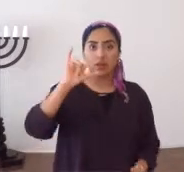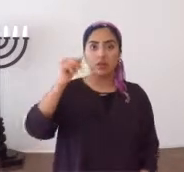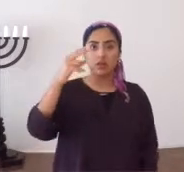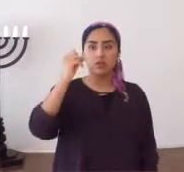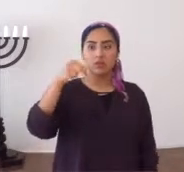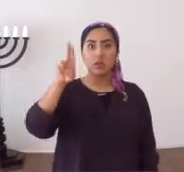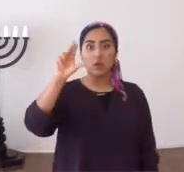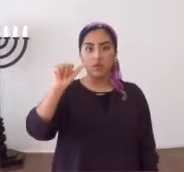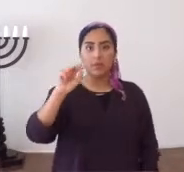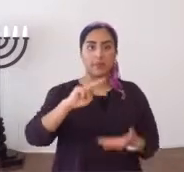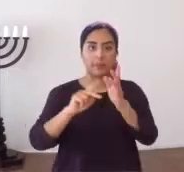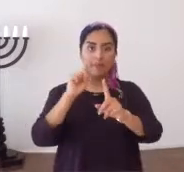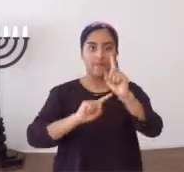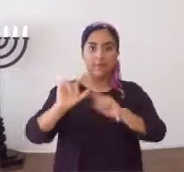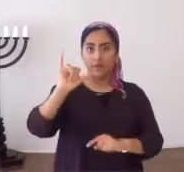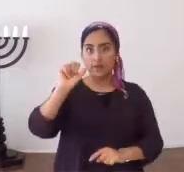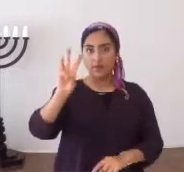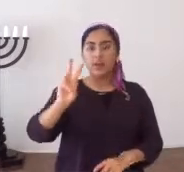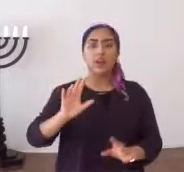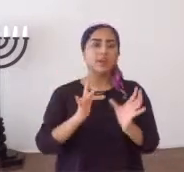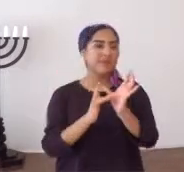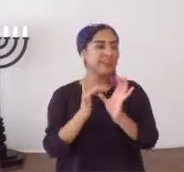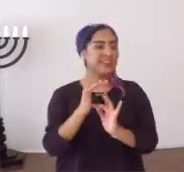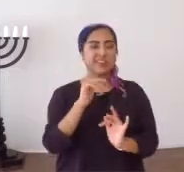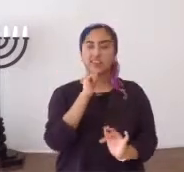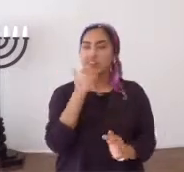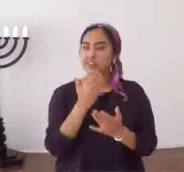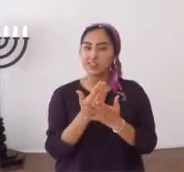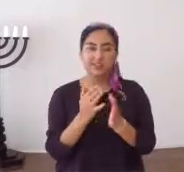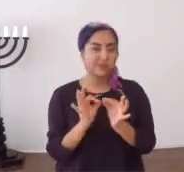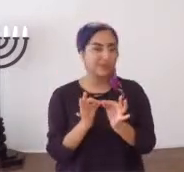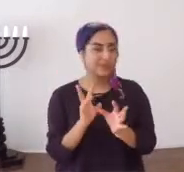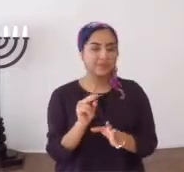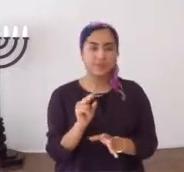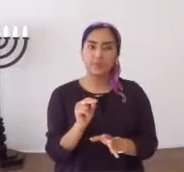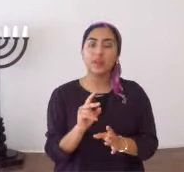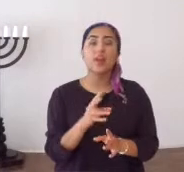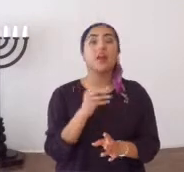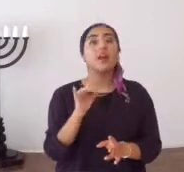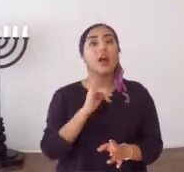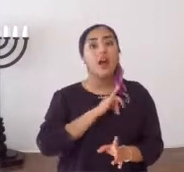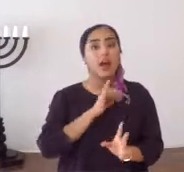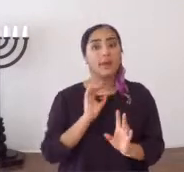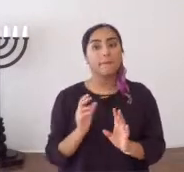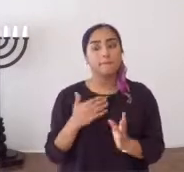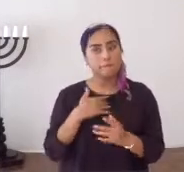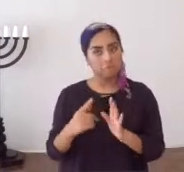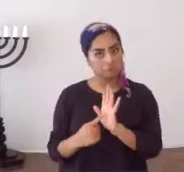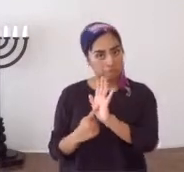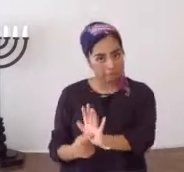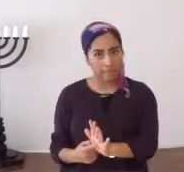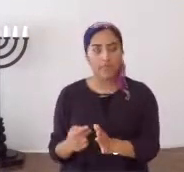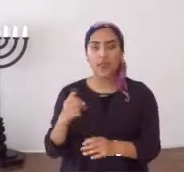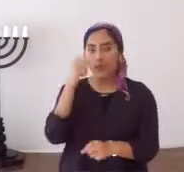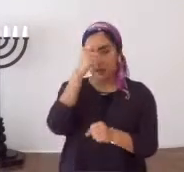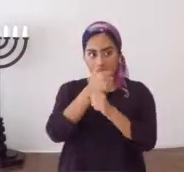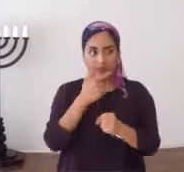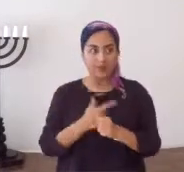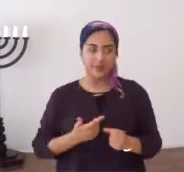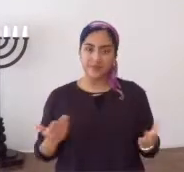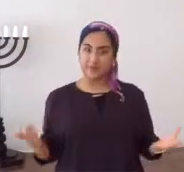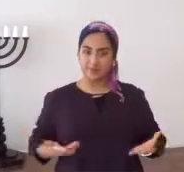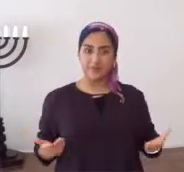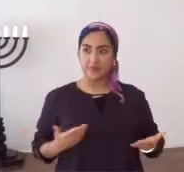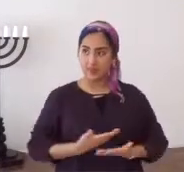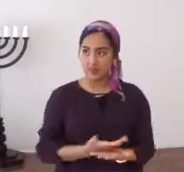Yahshua. Jesús no es la traducción correcta. Y entonces yo les pongo un ejemplo aquí a los amados